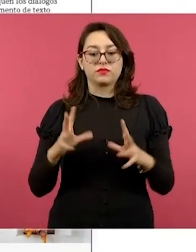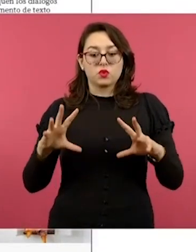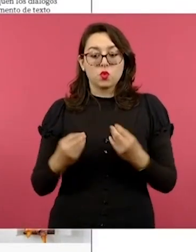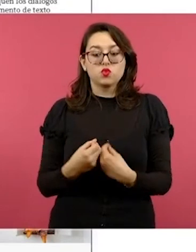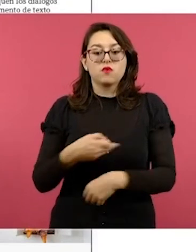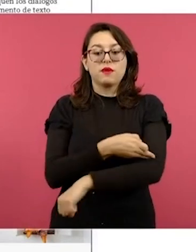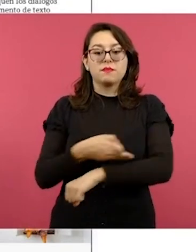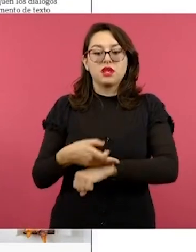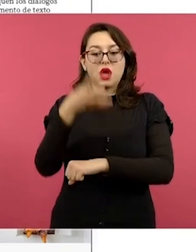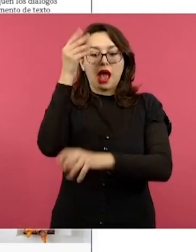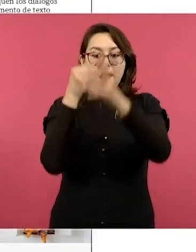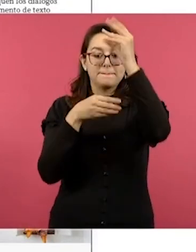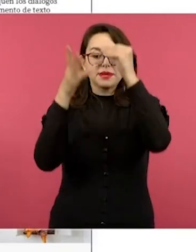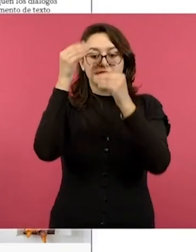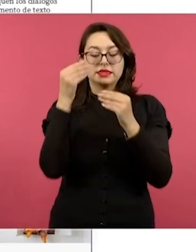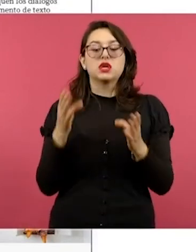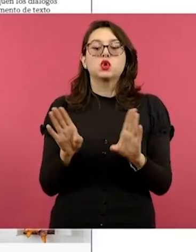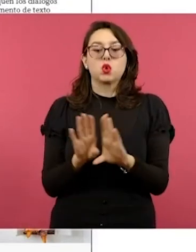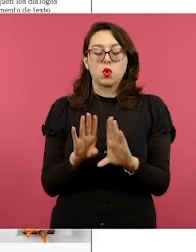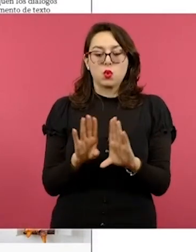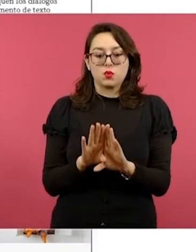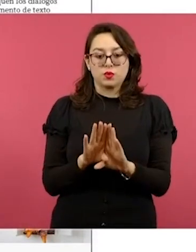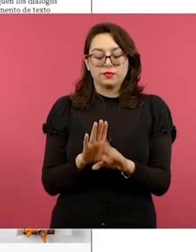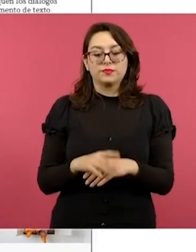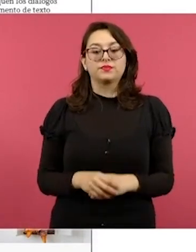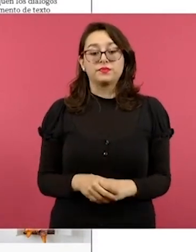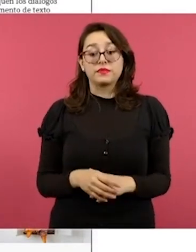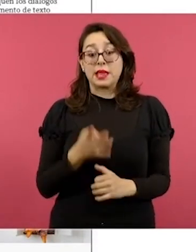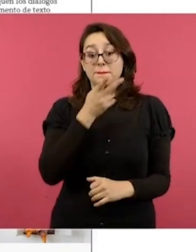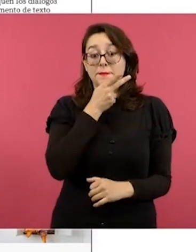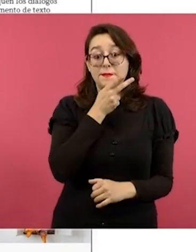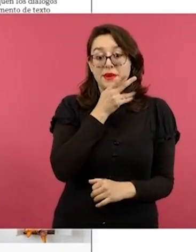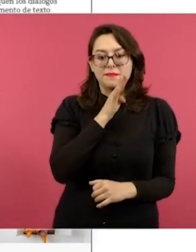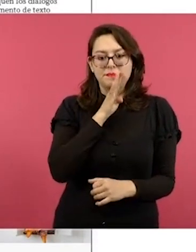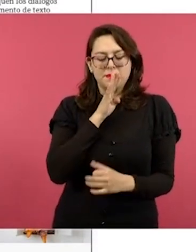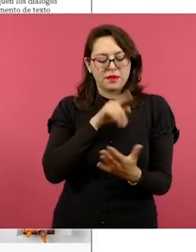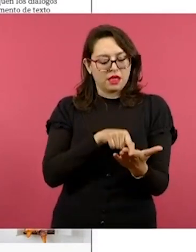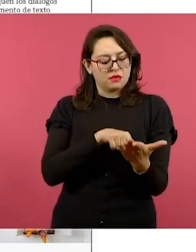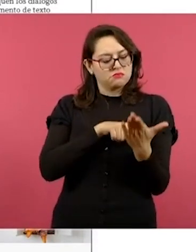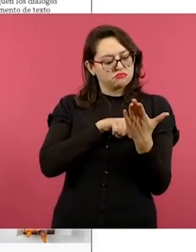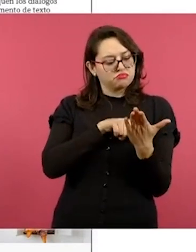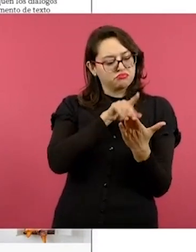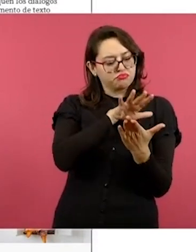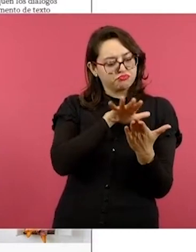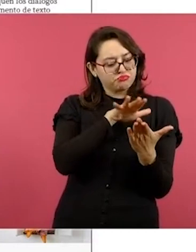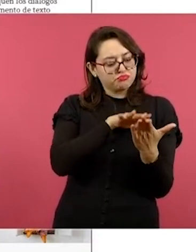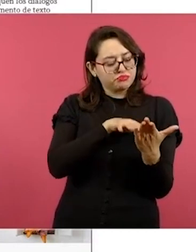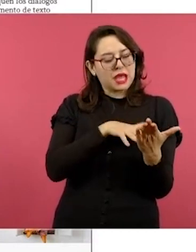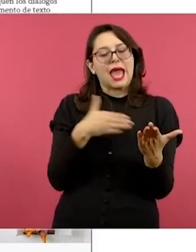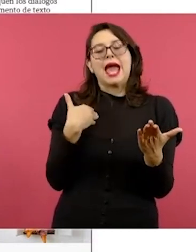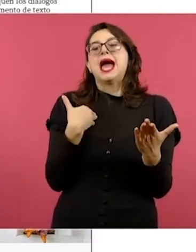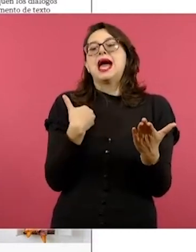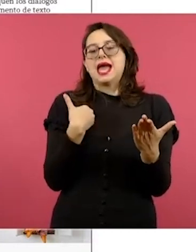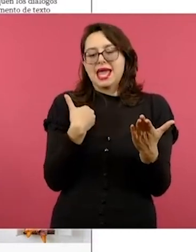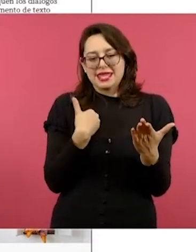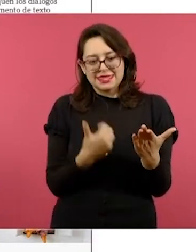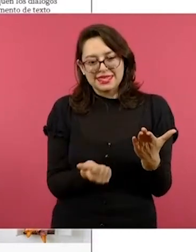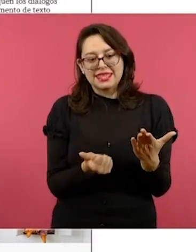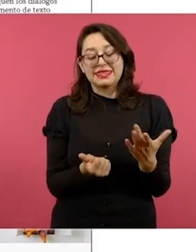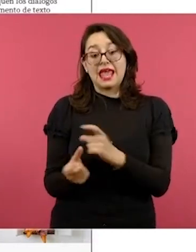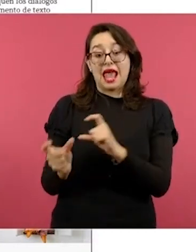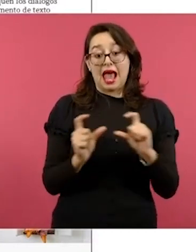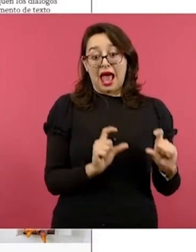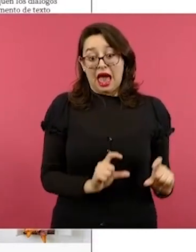familia. En esta parte es en donde el papá se va a guiar y los niños también. Además, en la parte inferior, donde dice profundicemos,